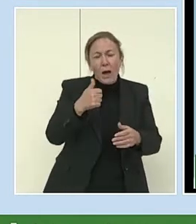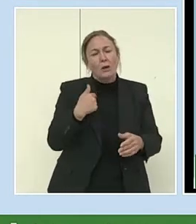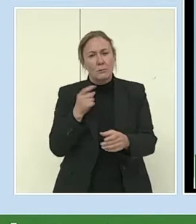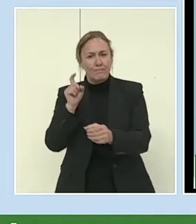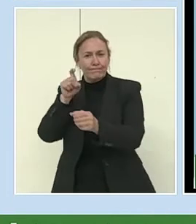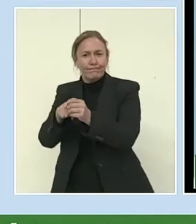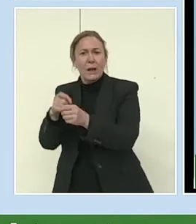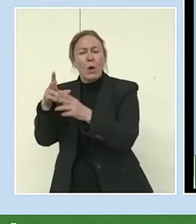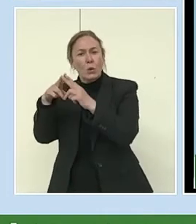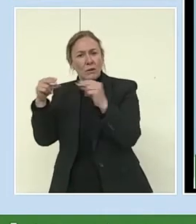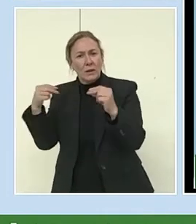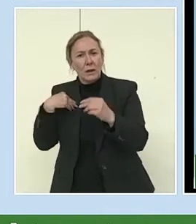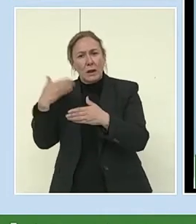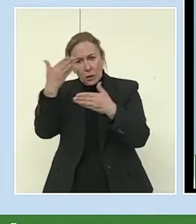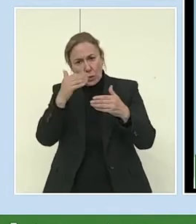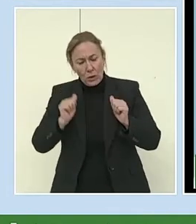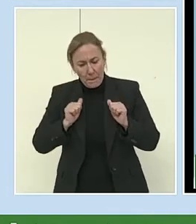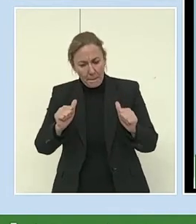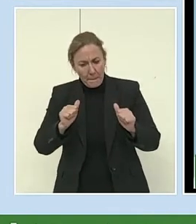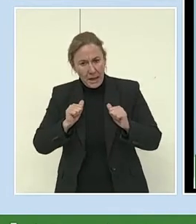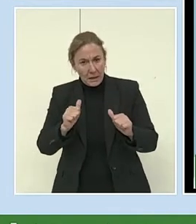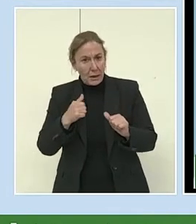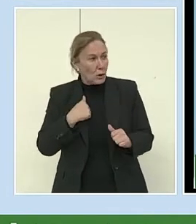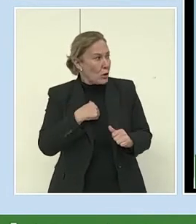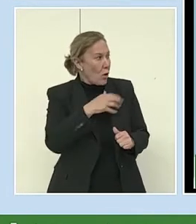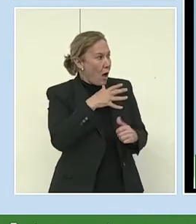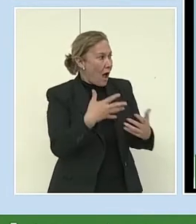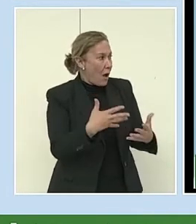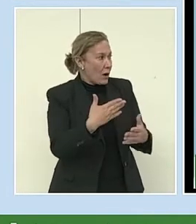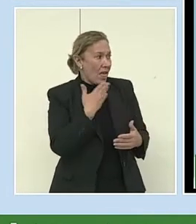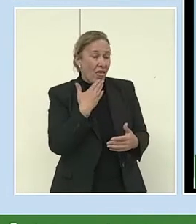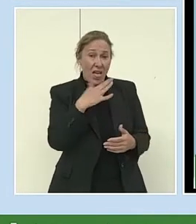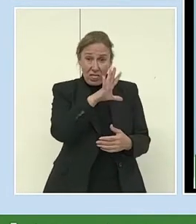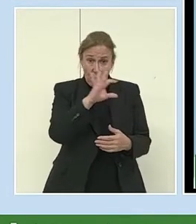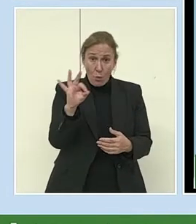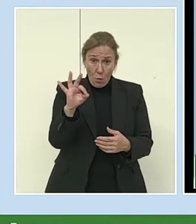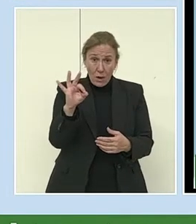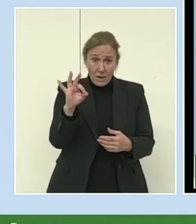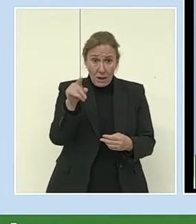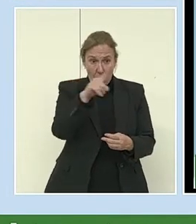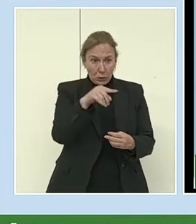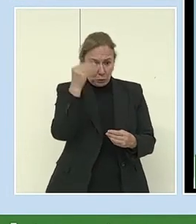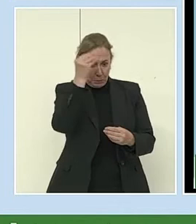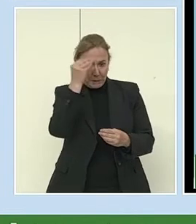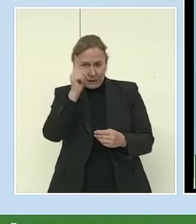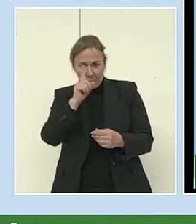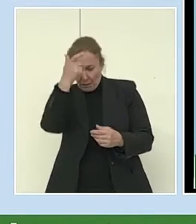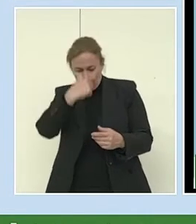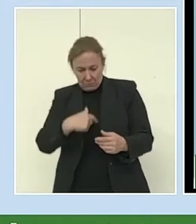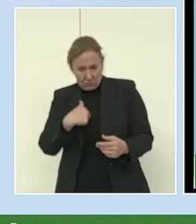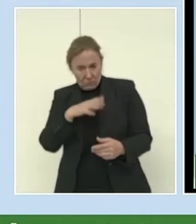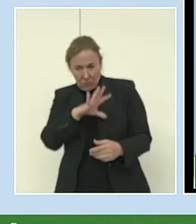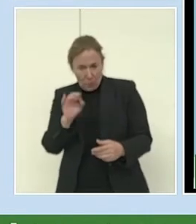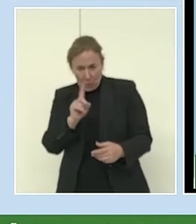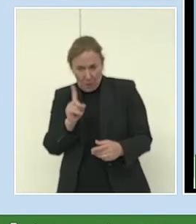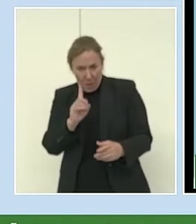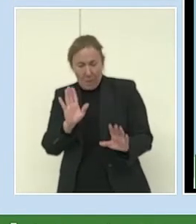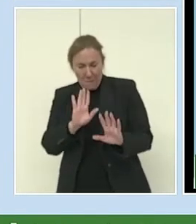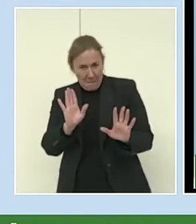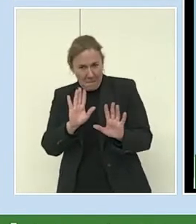Entonces, ahora tengo 50 años, aunque ustedes no se lo crean, yo lo sé, pero tengo mucha experiencia en muchas